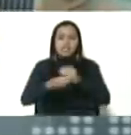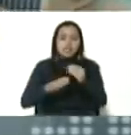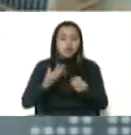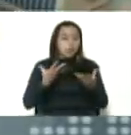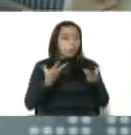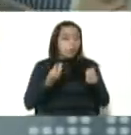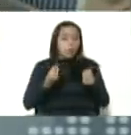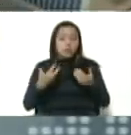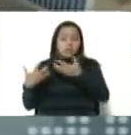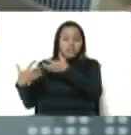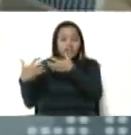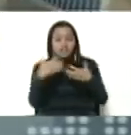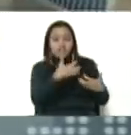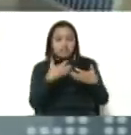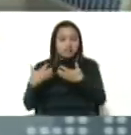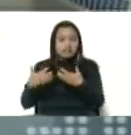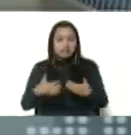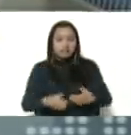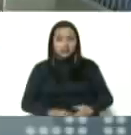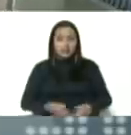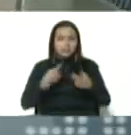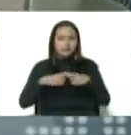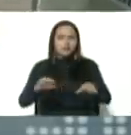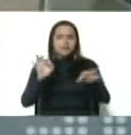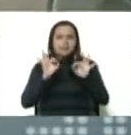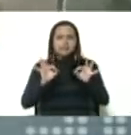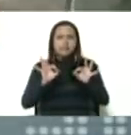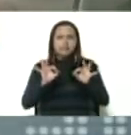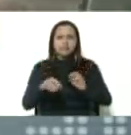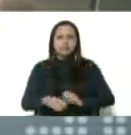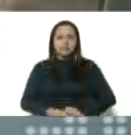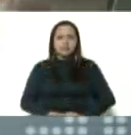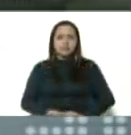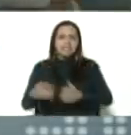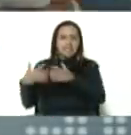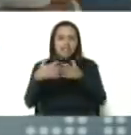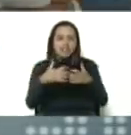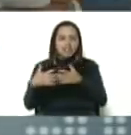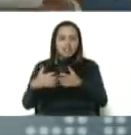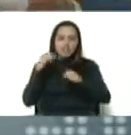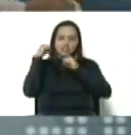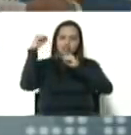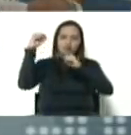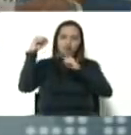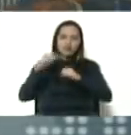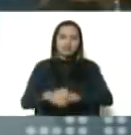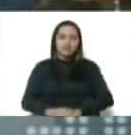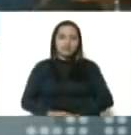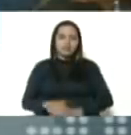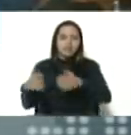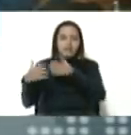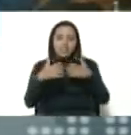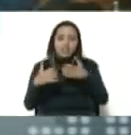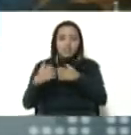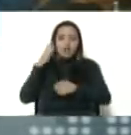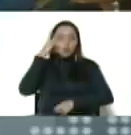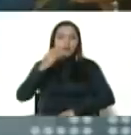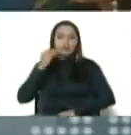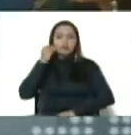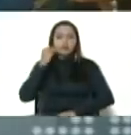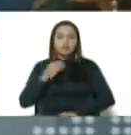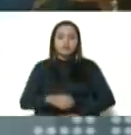batallas. Pero particularmente la batalla de la victoria, la batalla de la juventud.